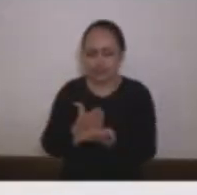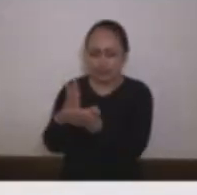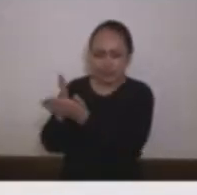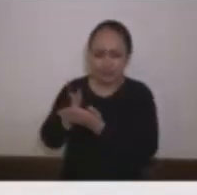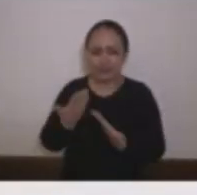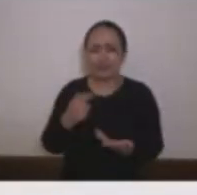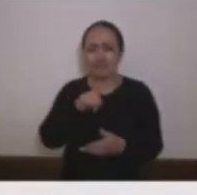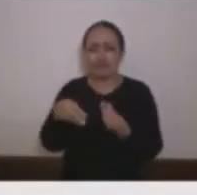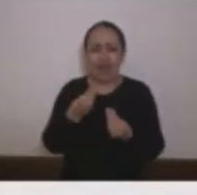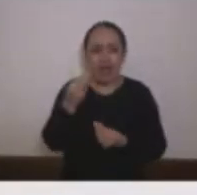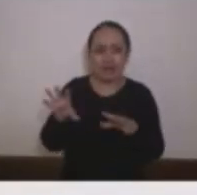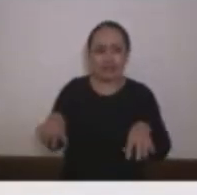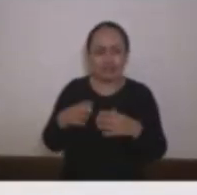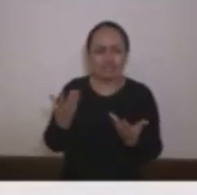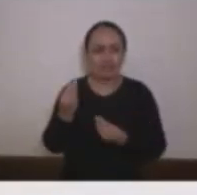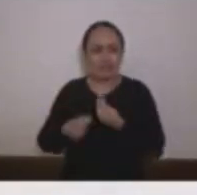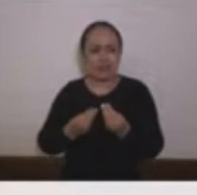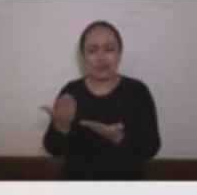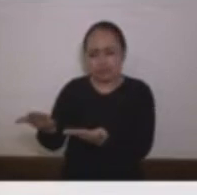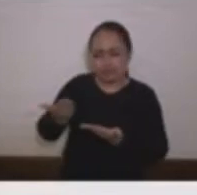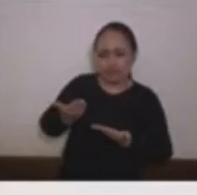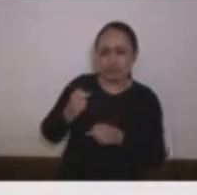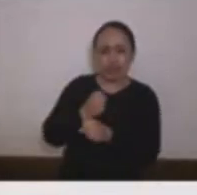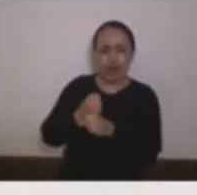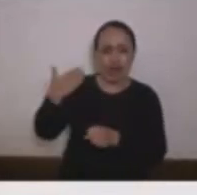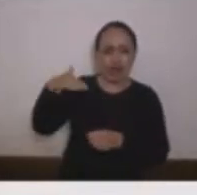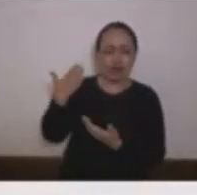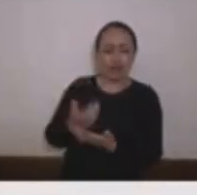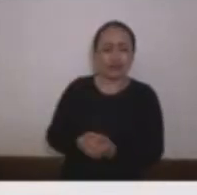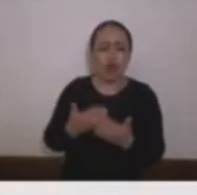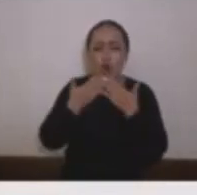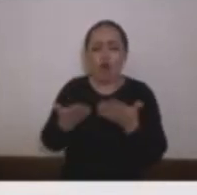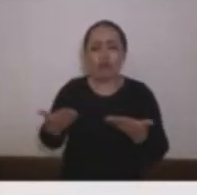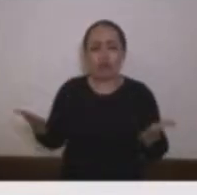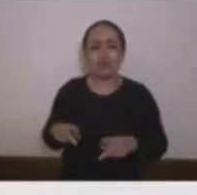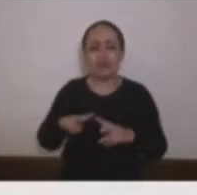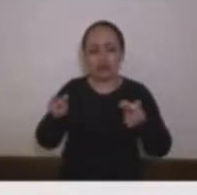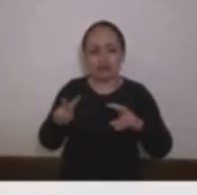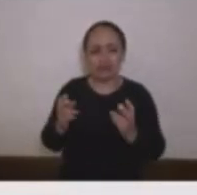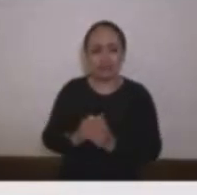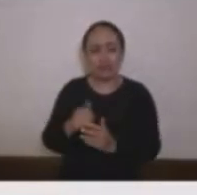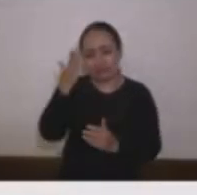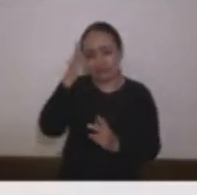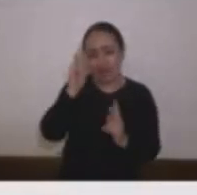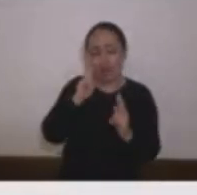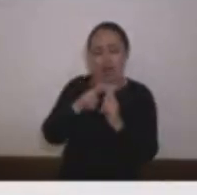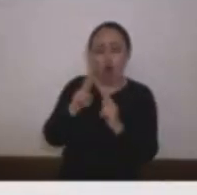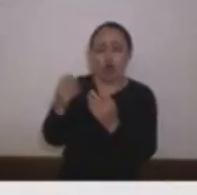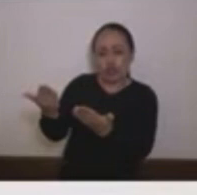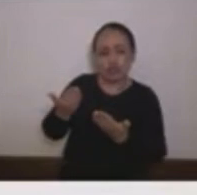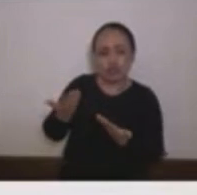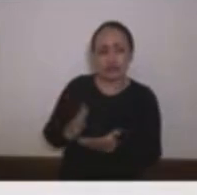adelantado con qué trabajo llegan hecho cuál de todas las denuncias les preocupa con especial a INCO y en cuál de ellas